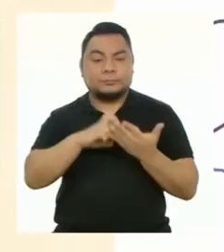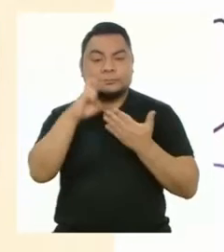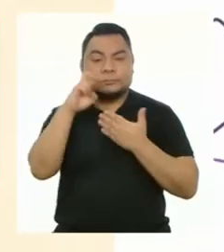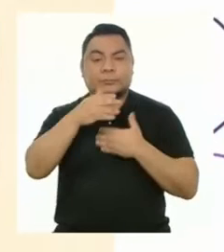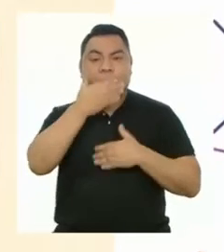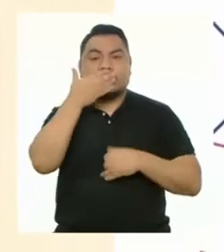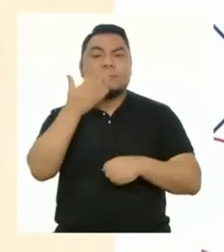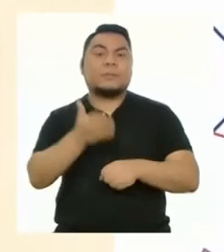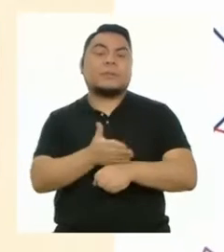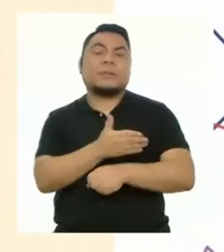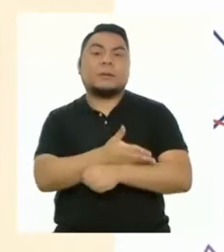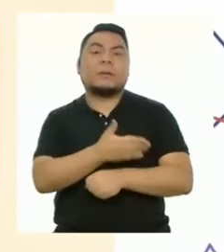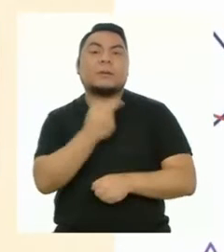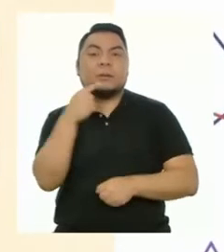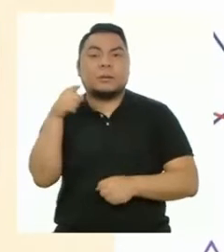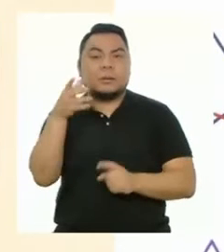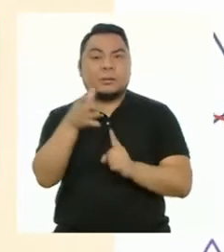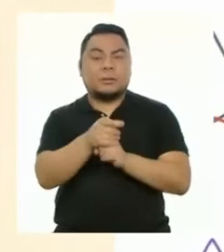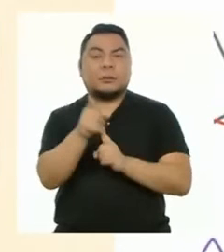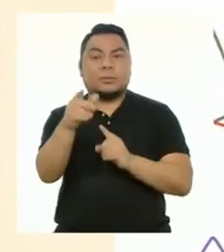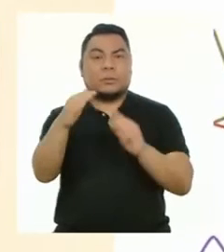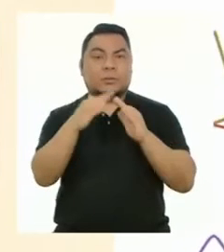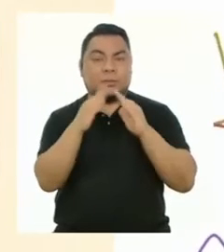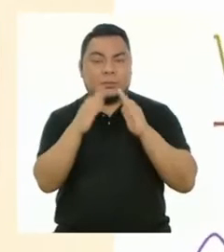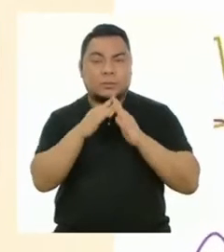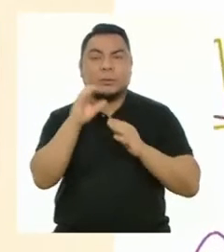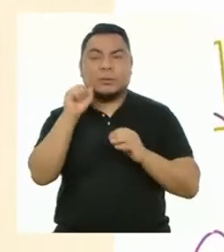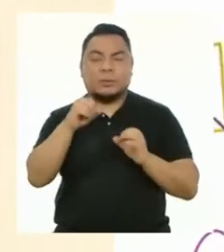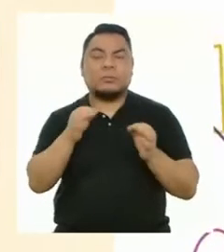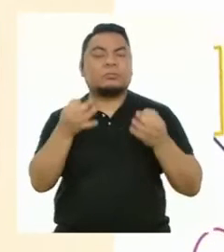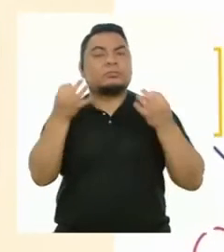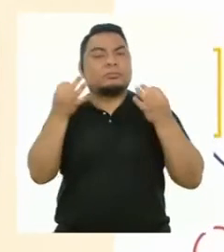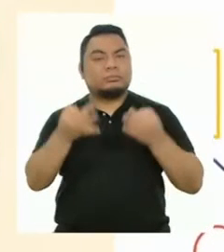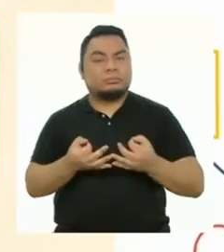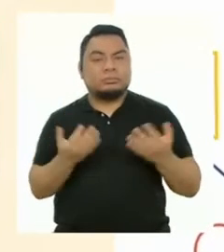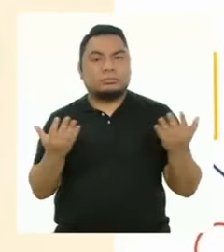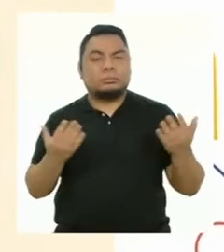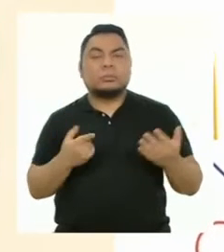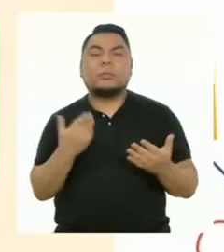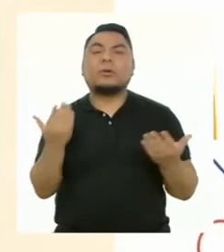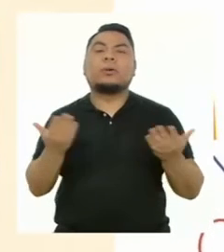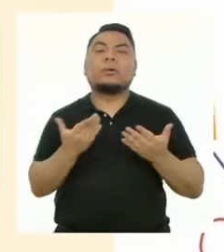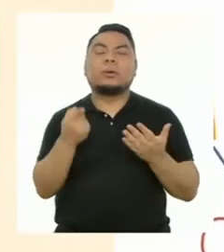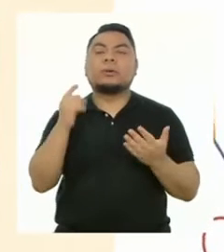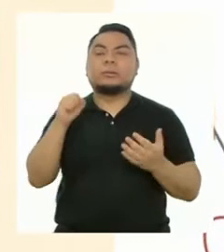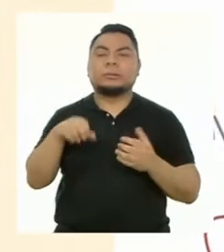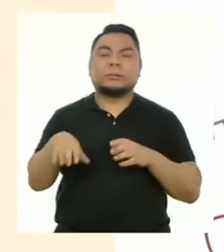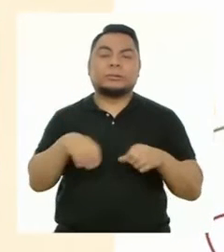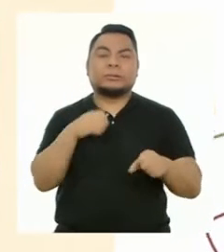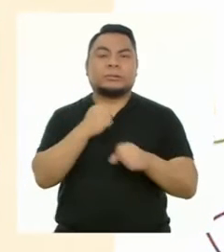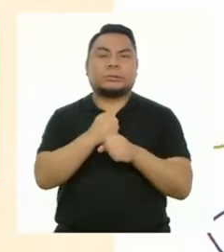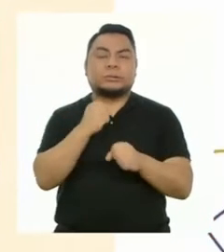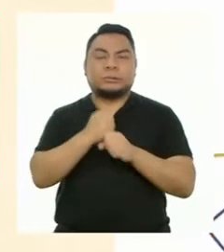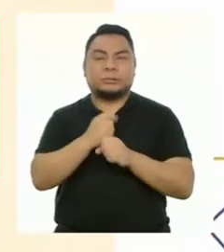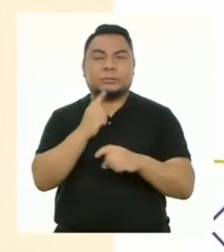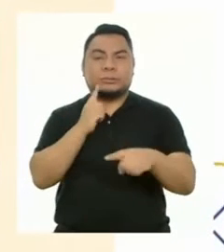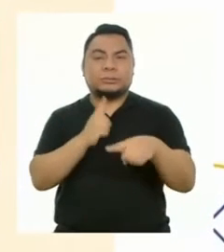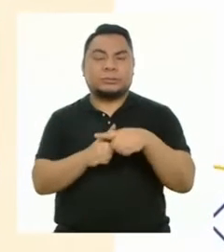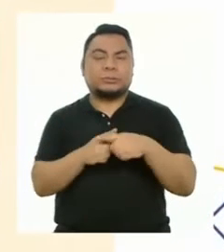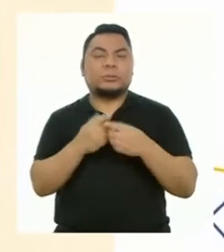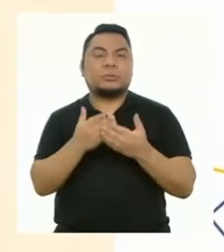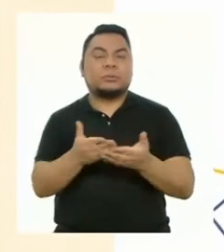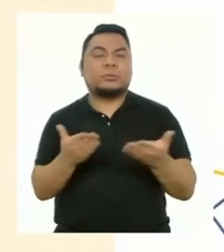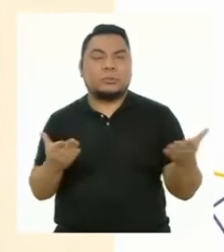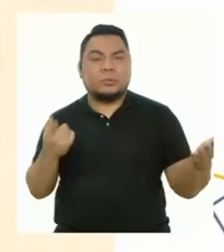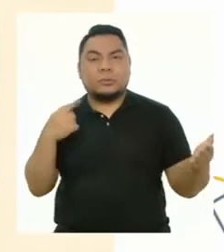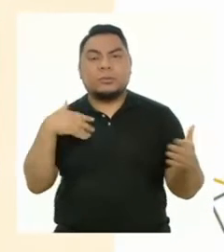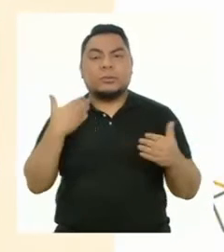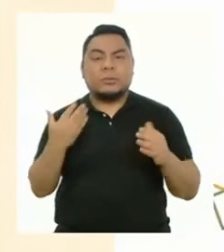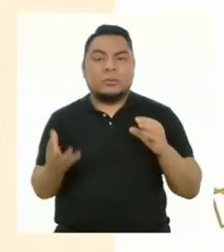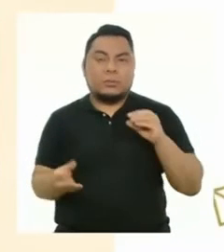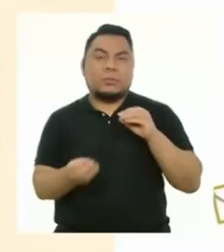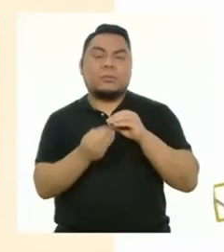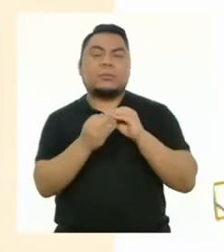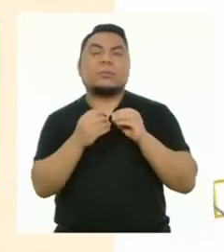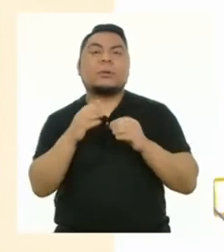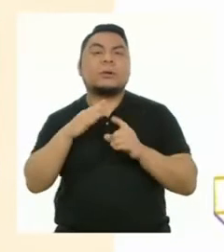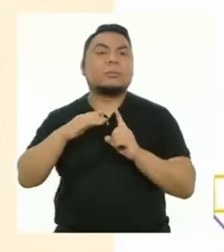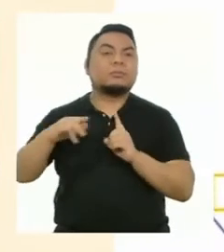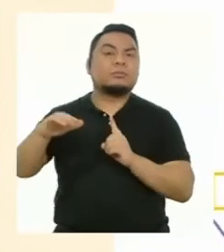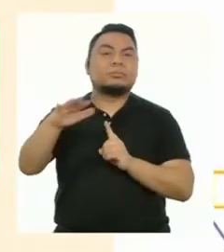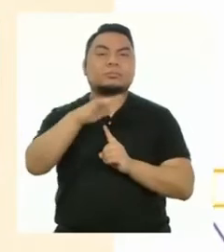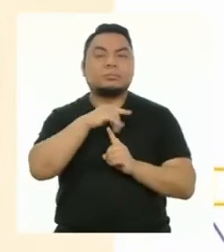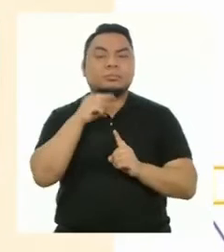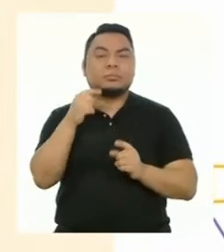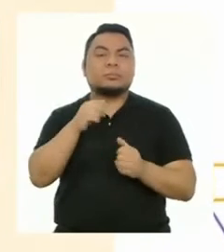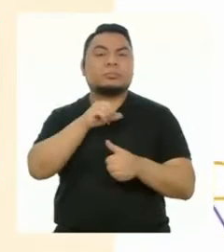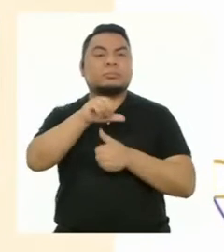plan de mejora para lograr que nuestros hogares sean ecoeficientes, donde se gestione y optimicen los recursos para contribuir con el